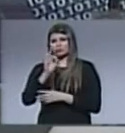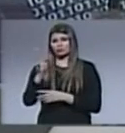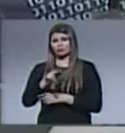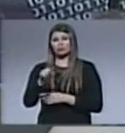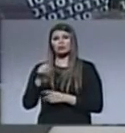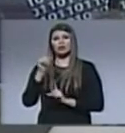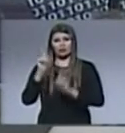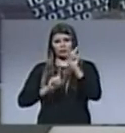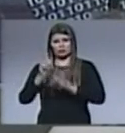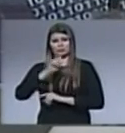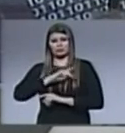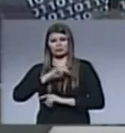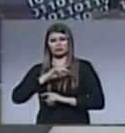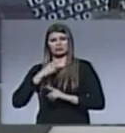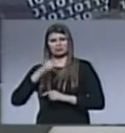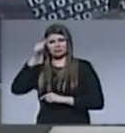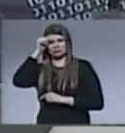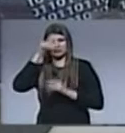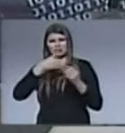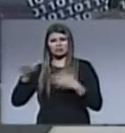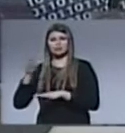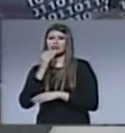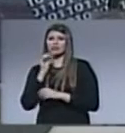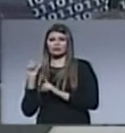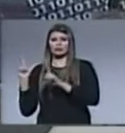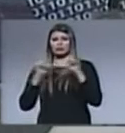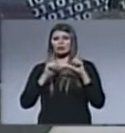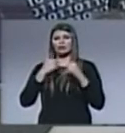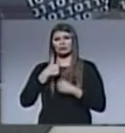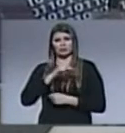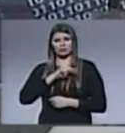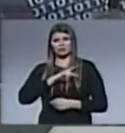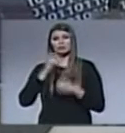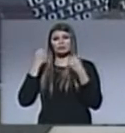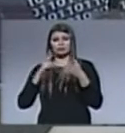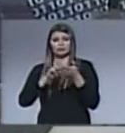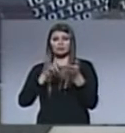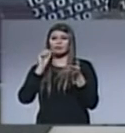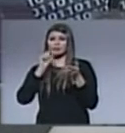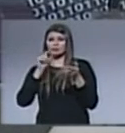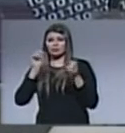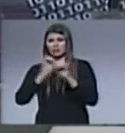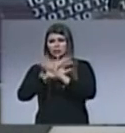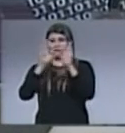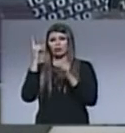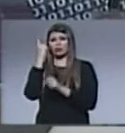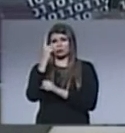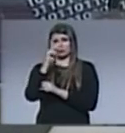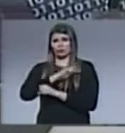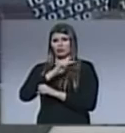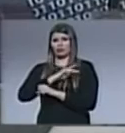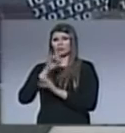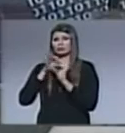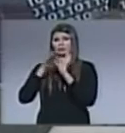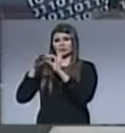Quien hace esto se pone en el lugar de Jesús. La Biblia dice claramente que solamente hay un solo mediador y